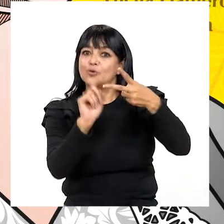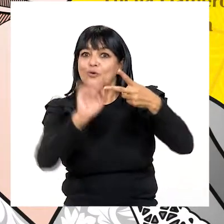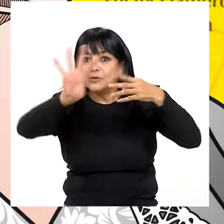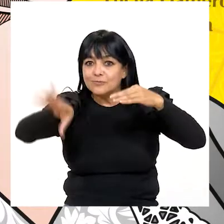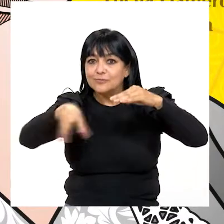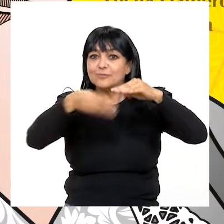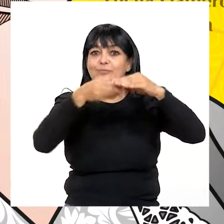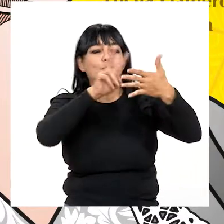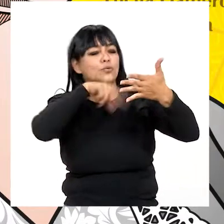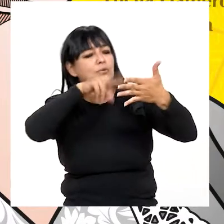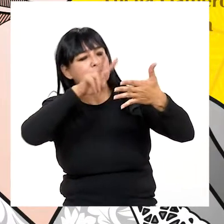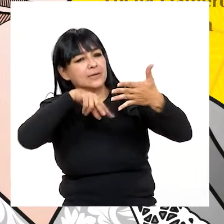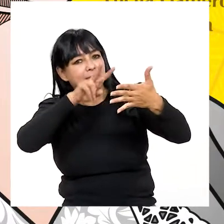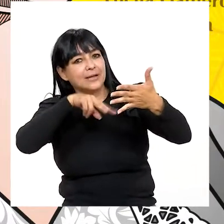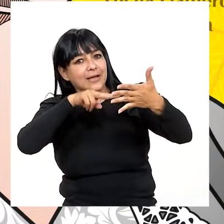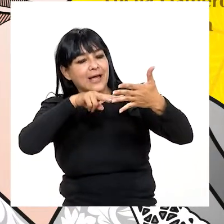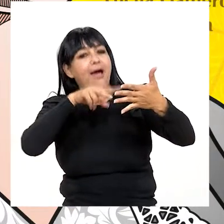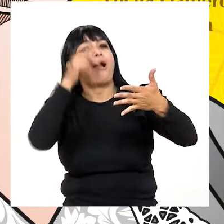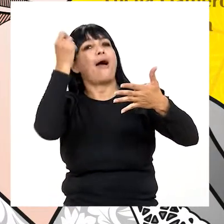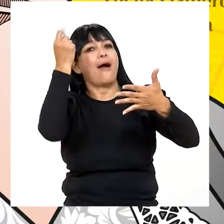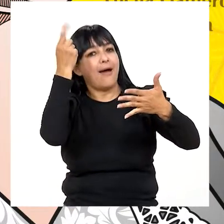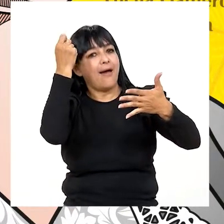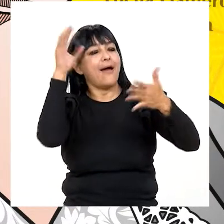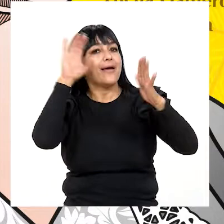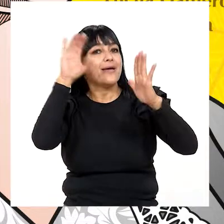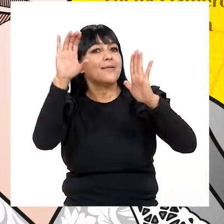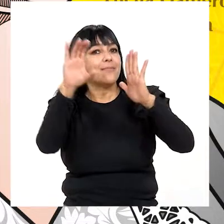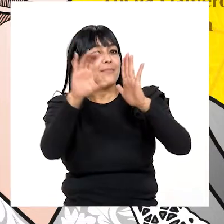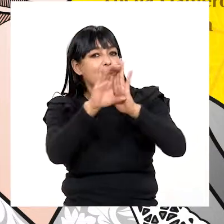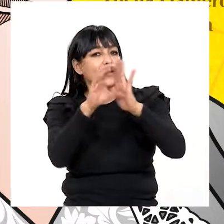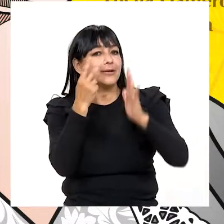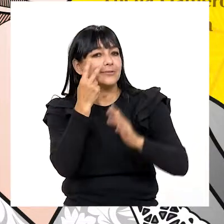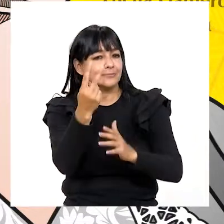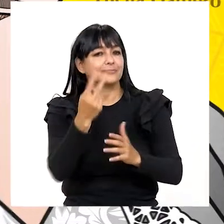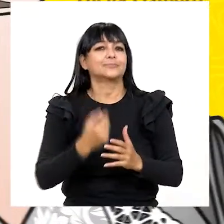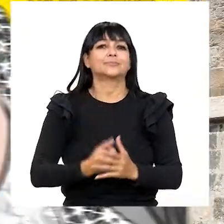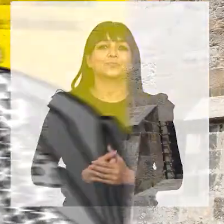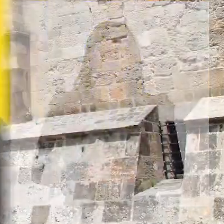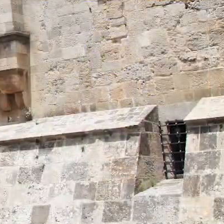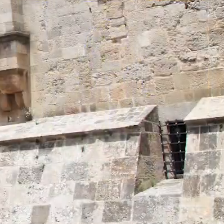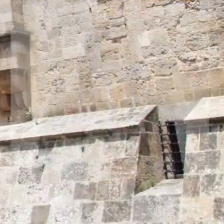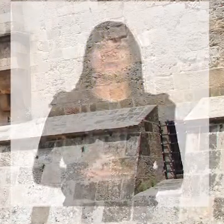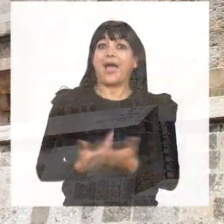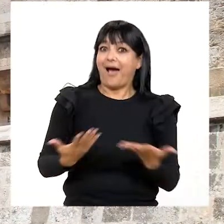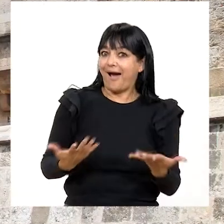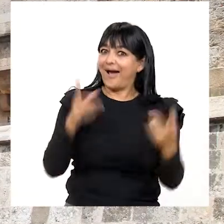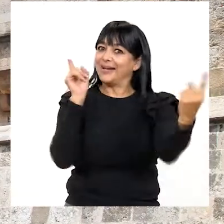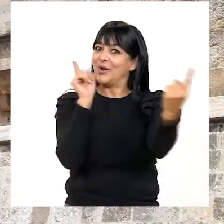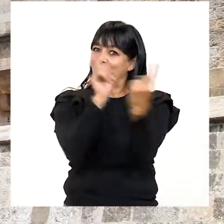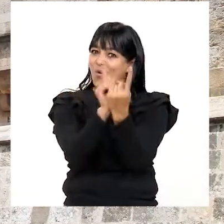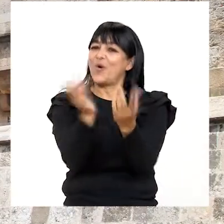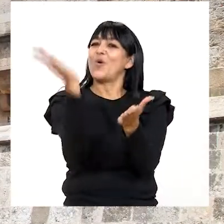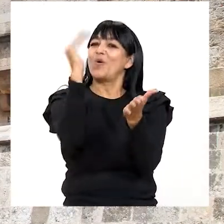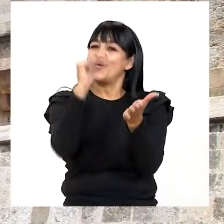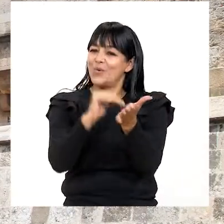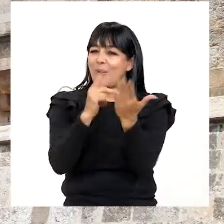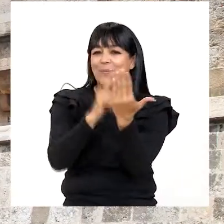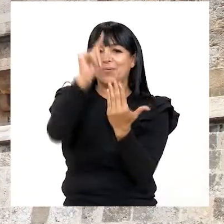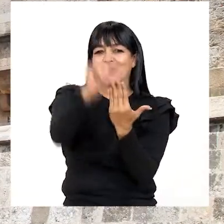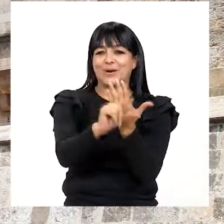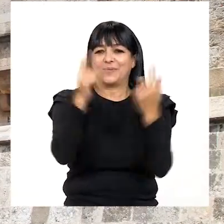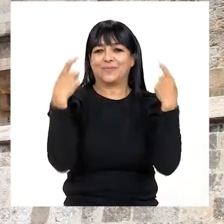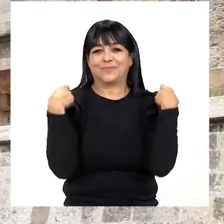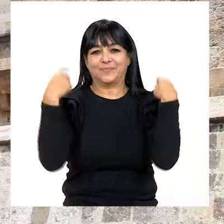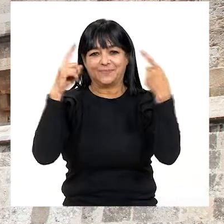del autor Y otros aspectos semánticos de las palabras Nos encontramos nuevamente